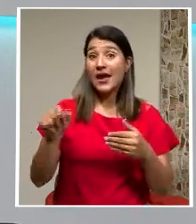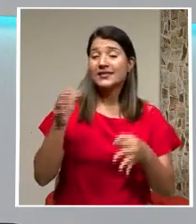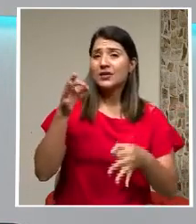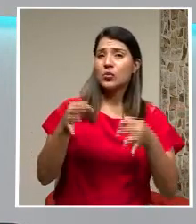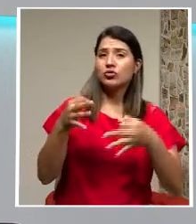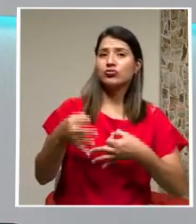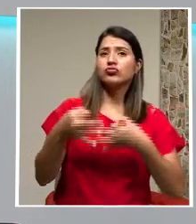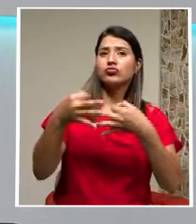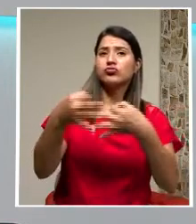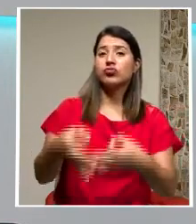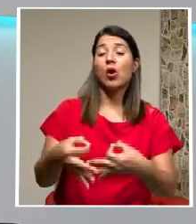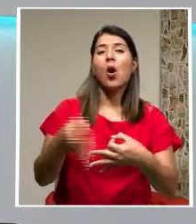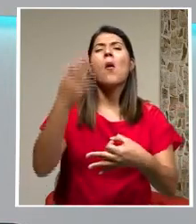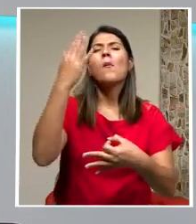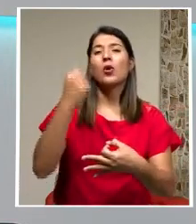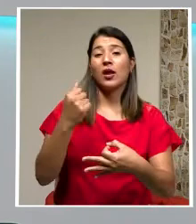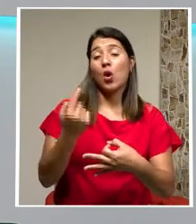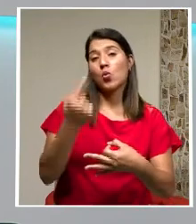De coronavirus